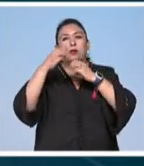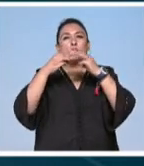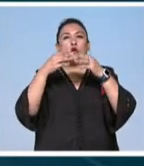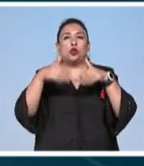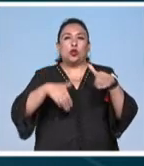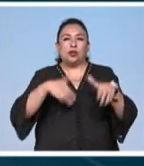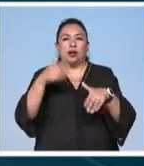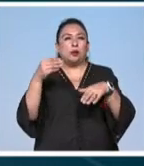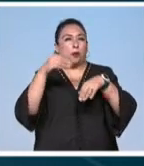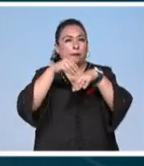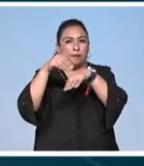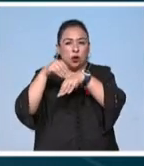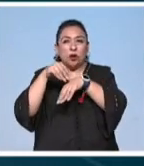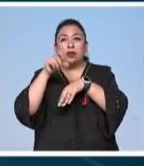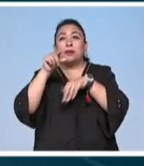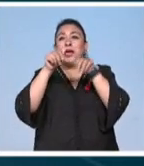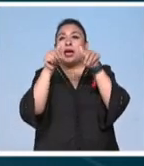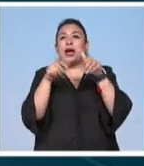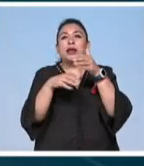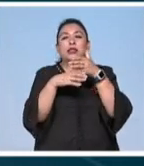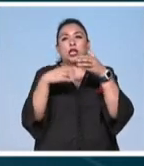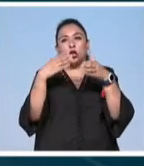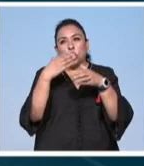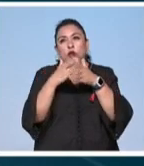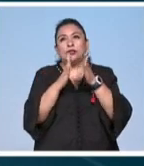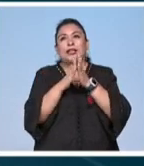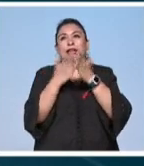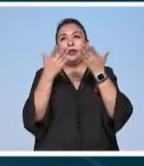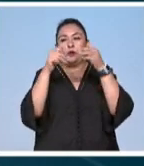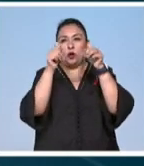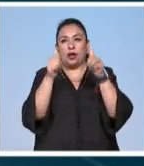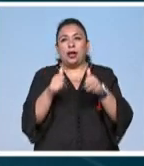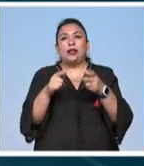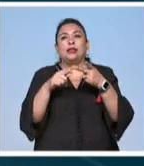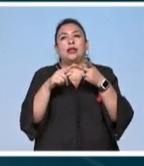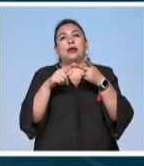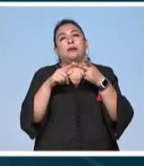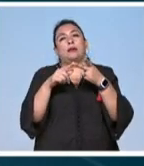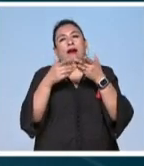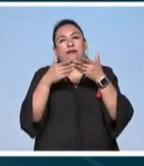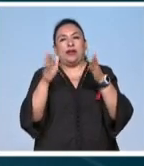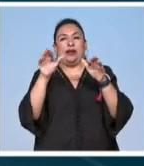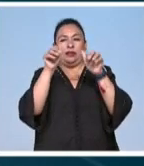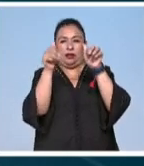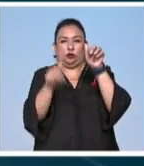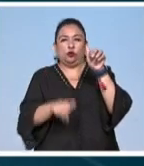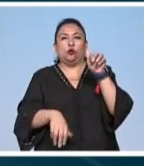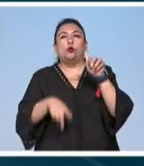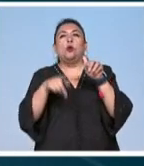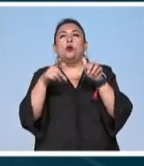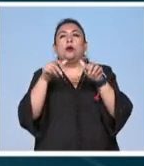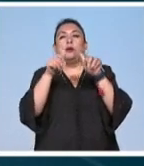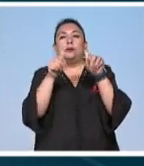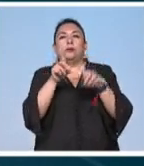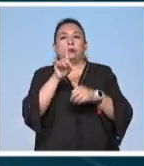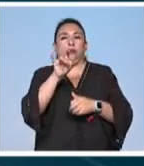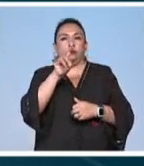teatro sus instalaciones, el arte objeto, el libro de artista, la escultura pública y su arte digital